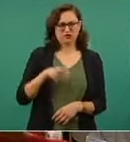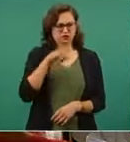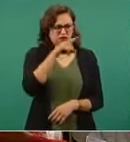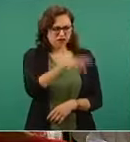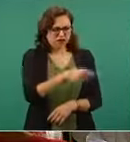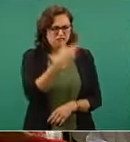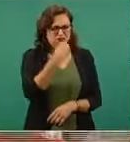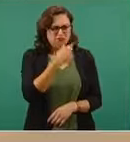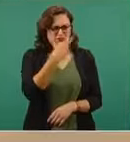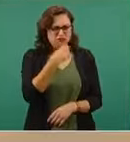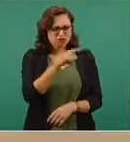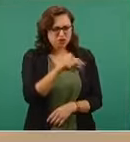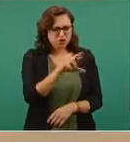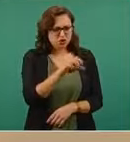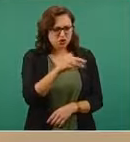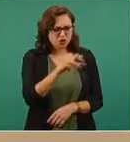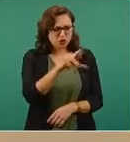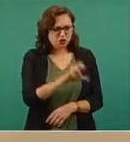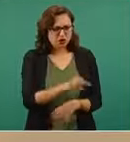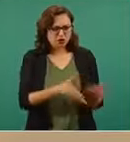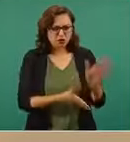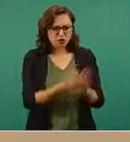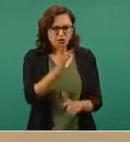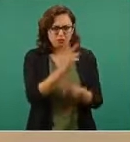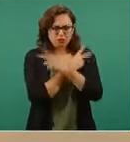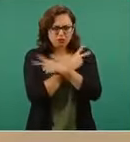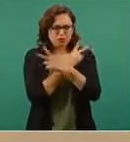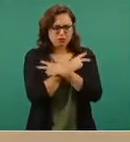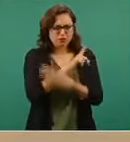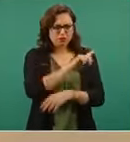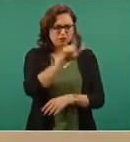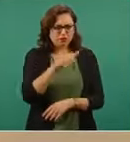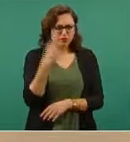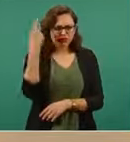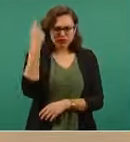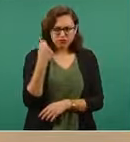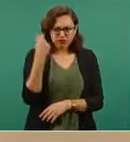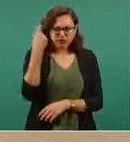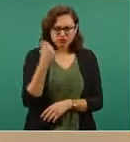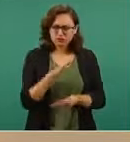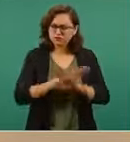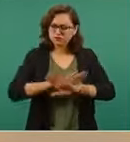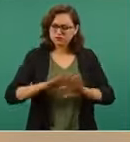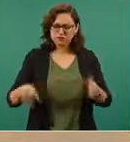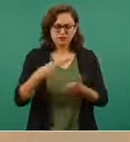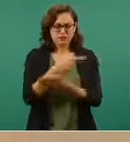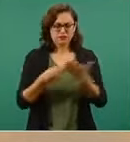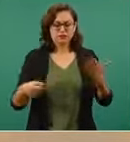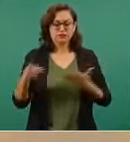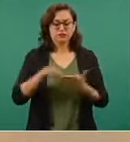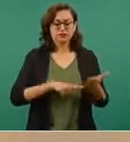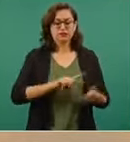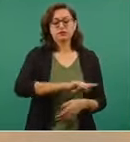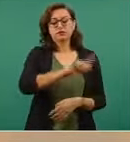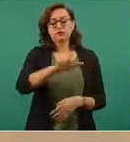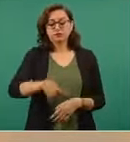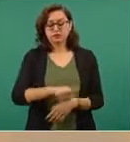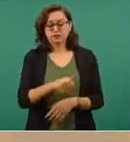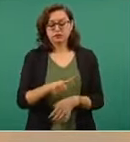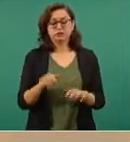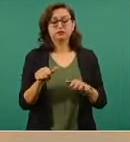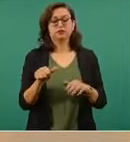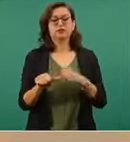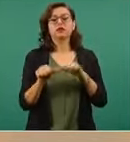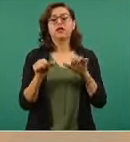para proceder a su jubilación. El día 16 de marzo, 12 días después de esa